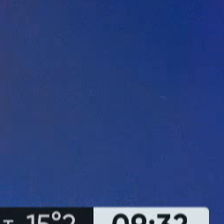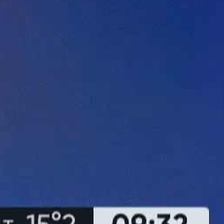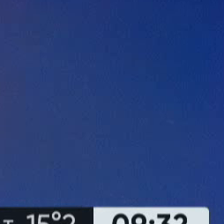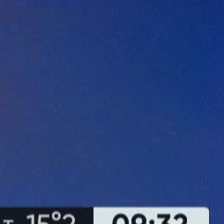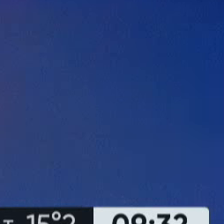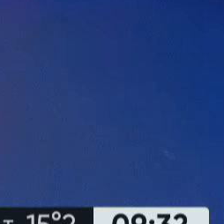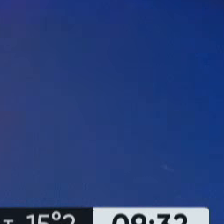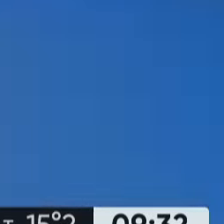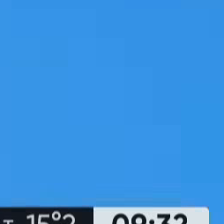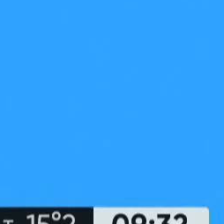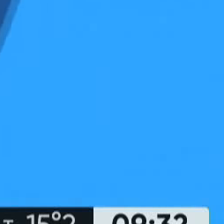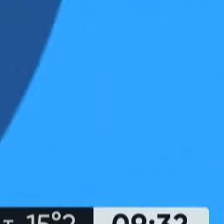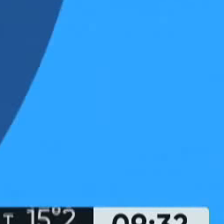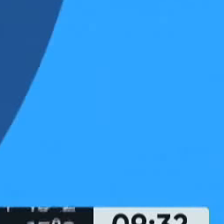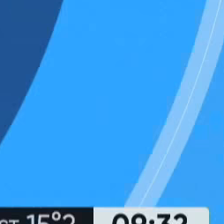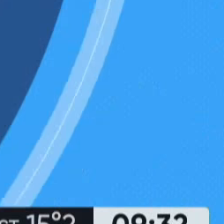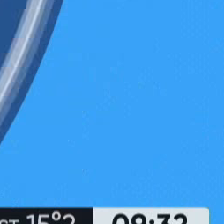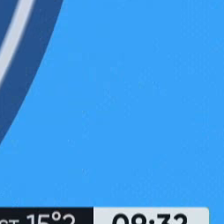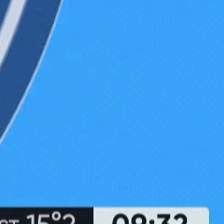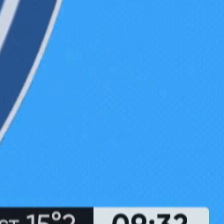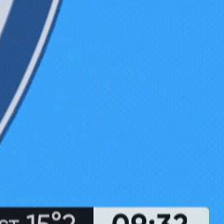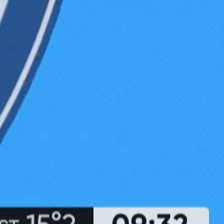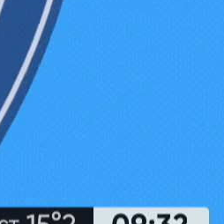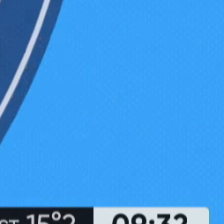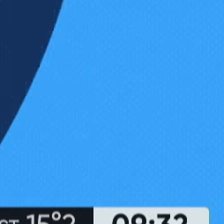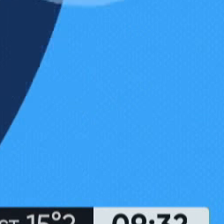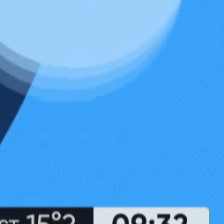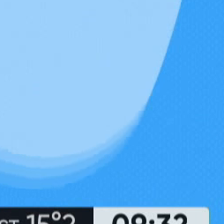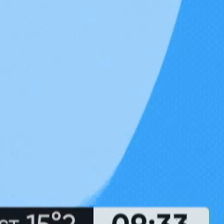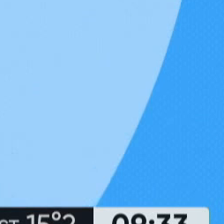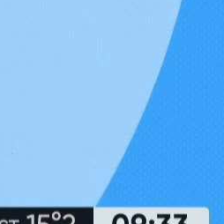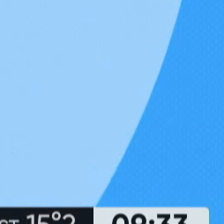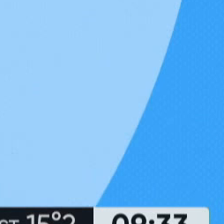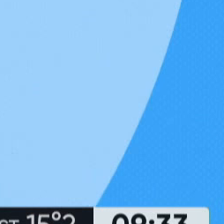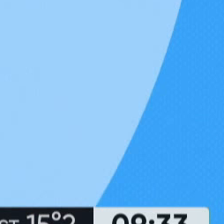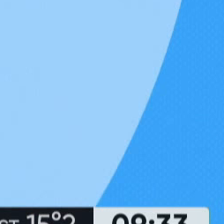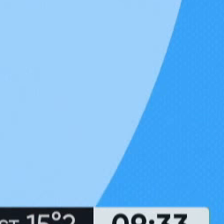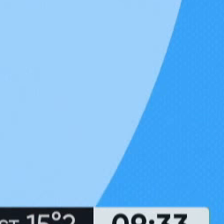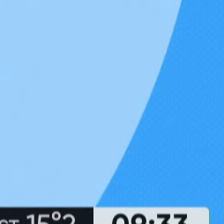Como abrir el pecho y sacar el alma. No será tan fácil, ya sé qué pasa.